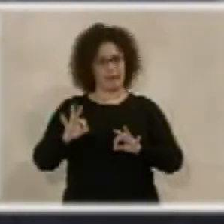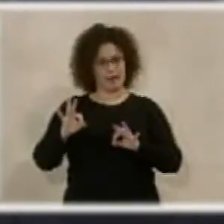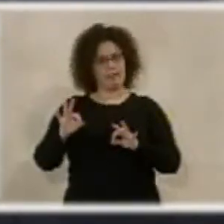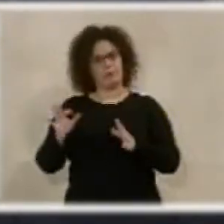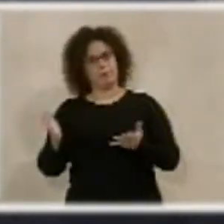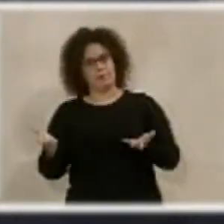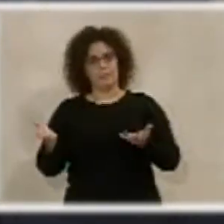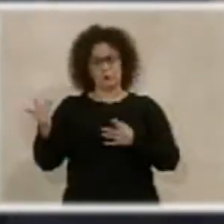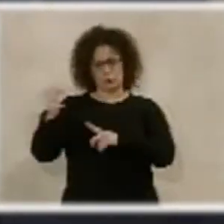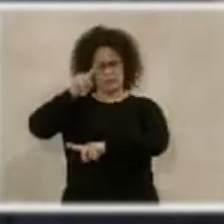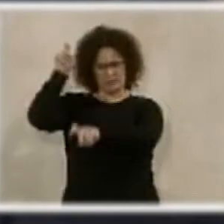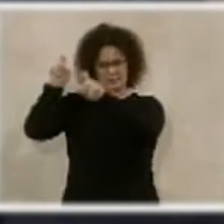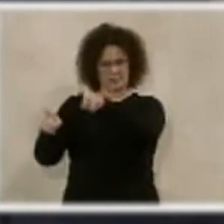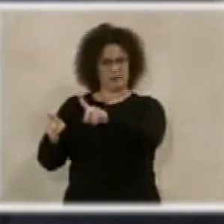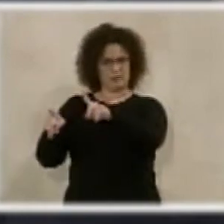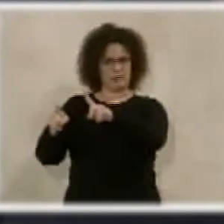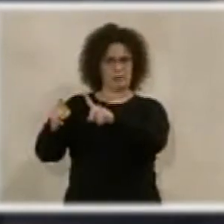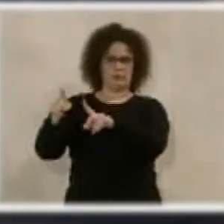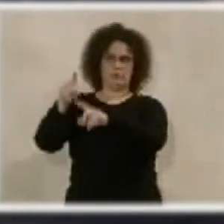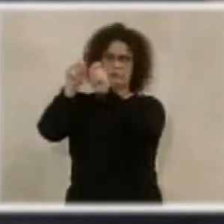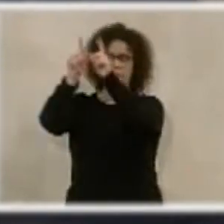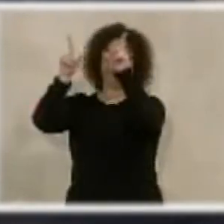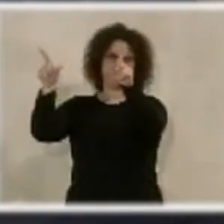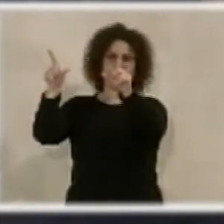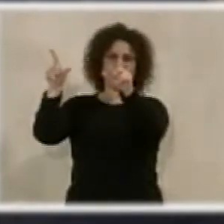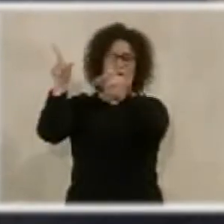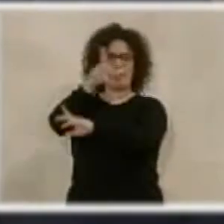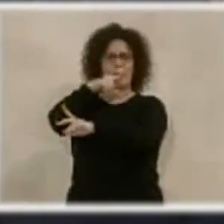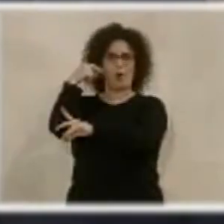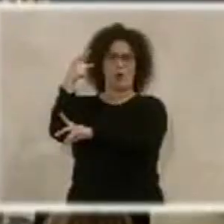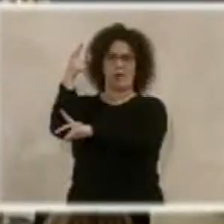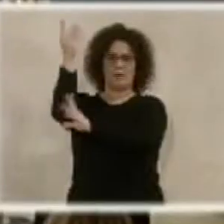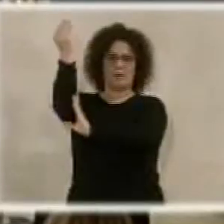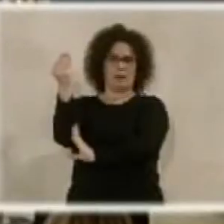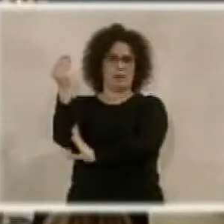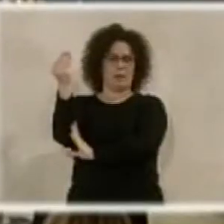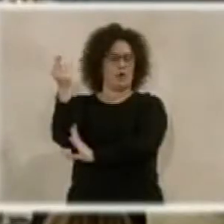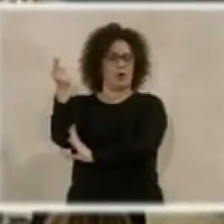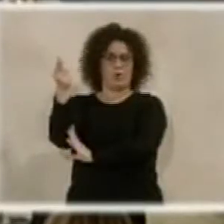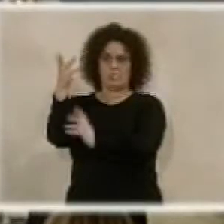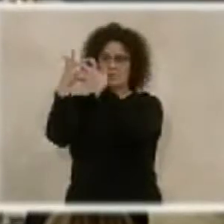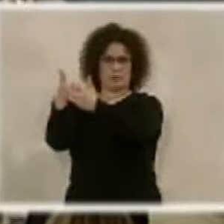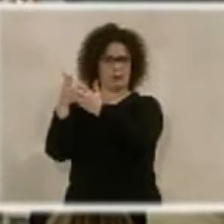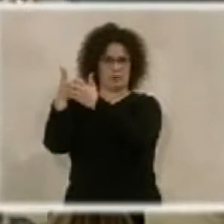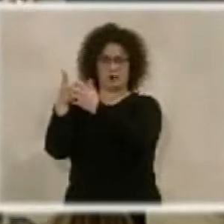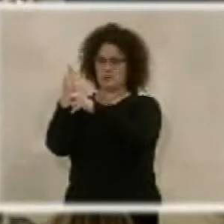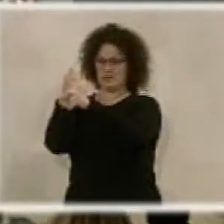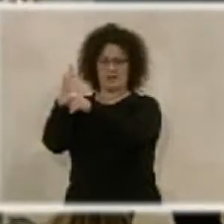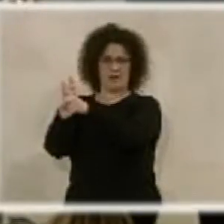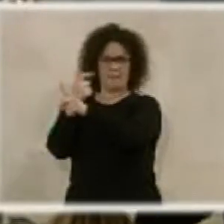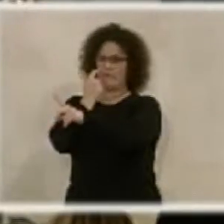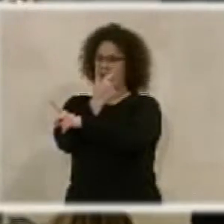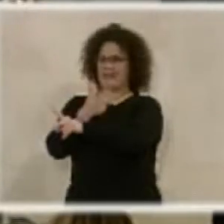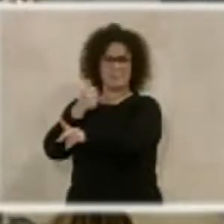entrar y sobre todo cuestionar el nombre de Dolores, cuando ha sido una luchadora, una mujer que ha sido represaliada por el